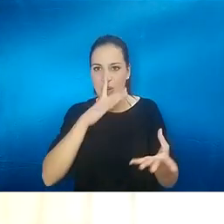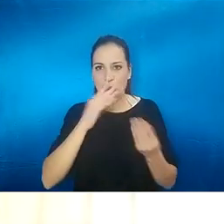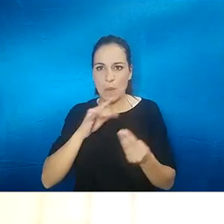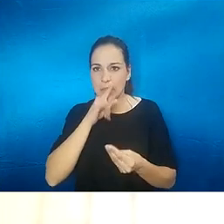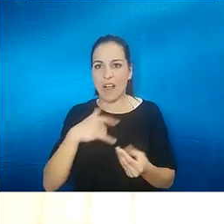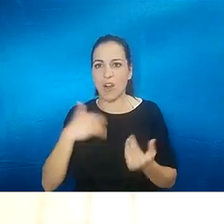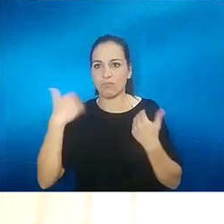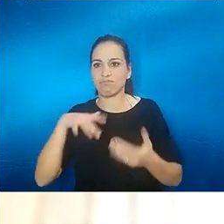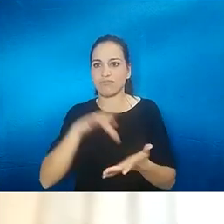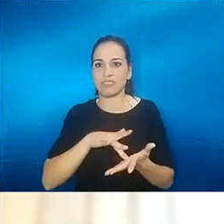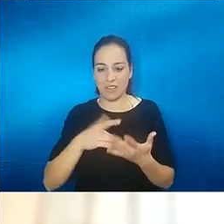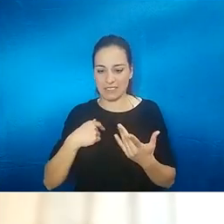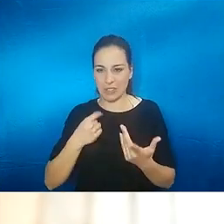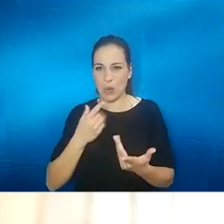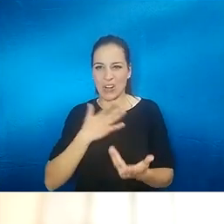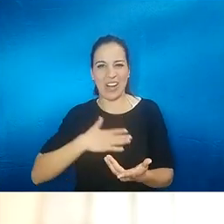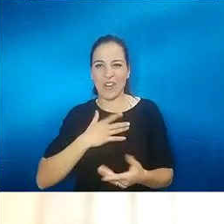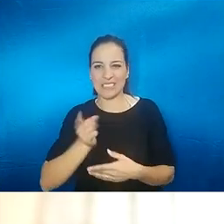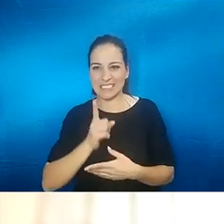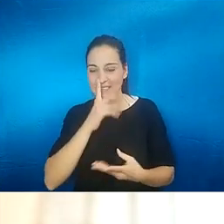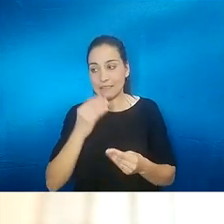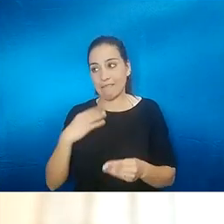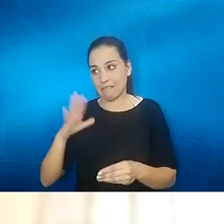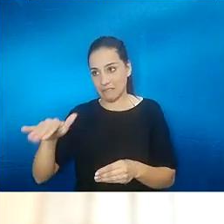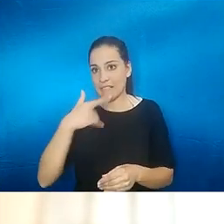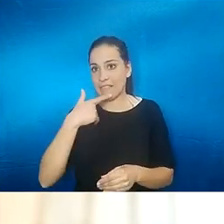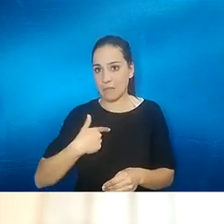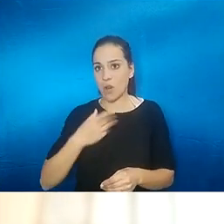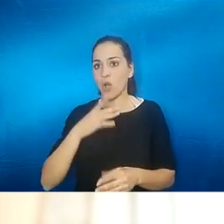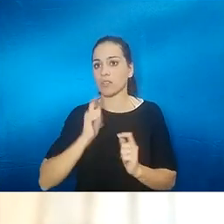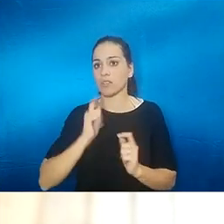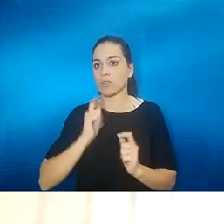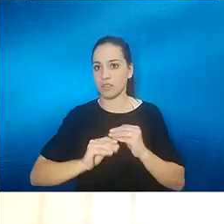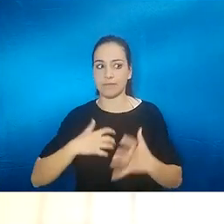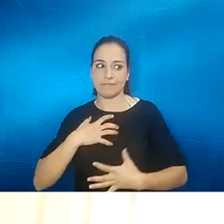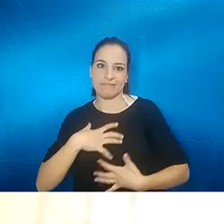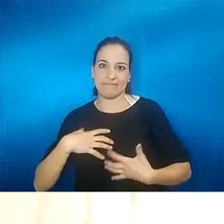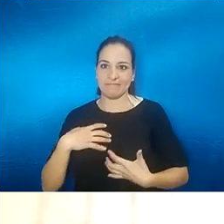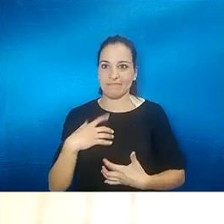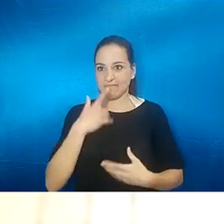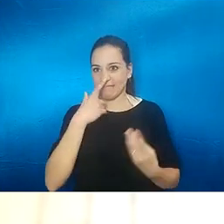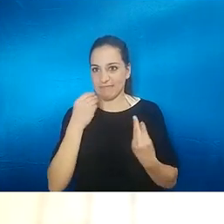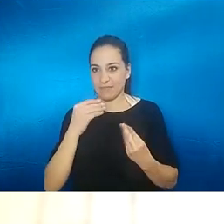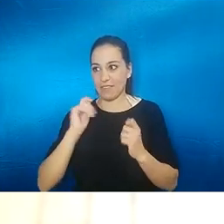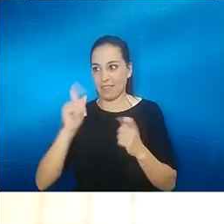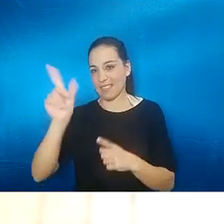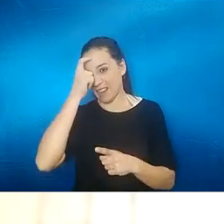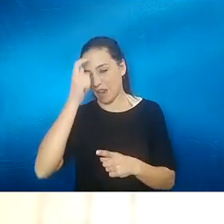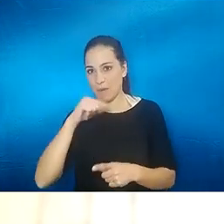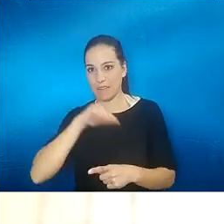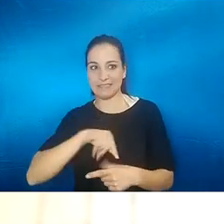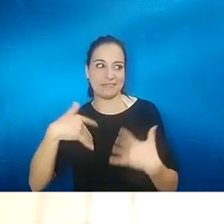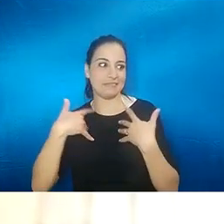a nivel olfativo prefiero que me lo digan y ponerle solución y no cause a nadie un pequeño trauma o un mal rato